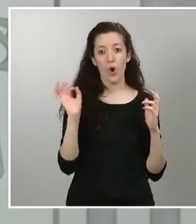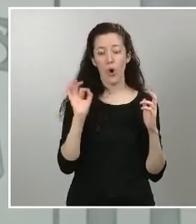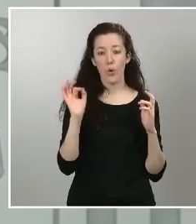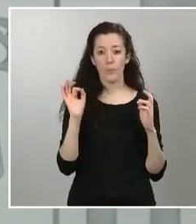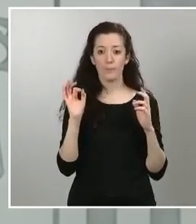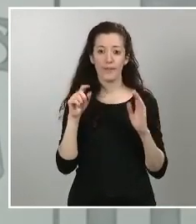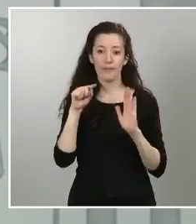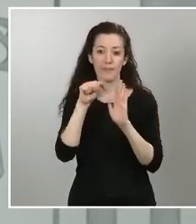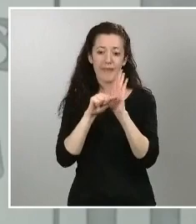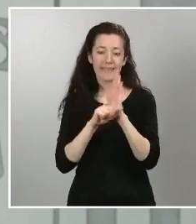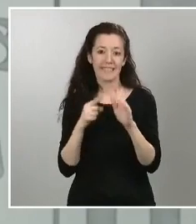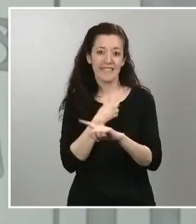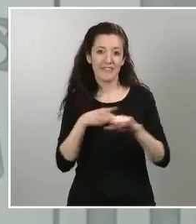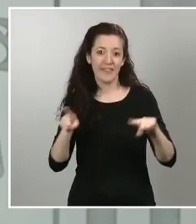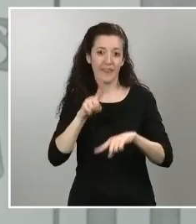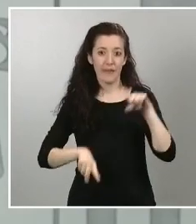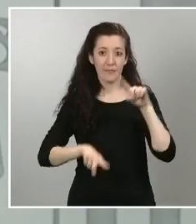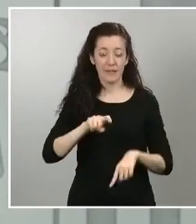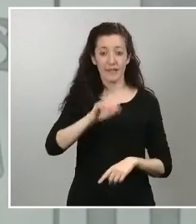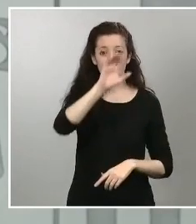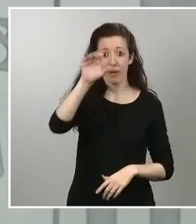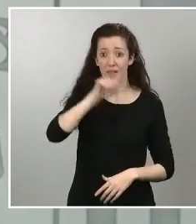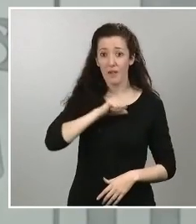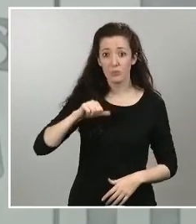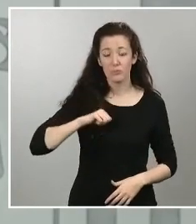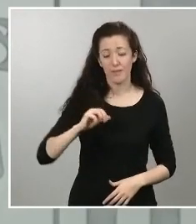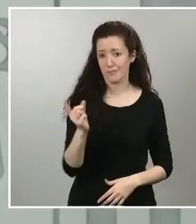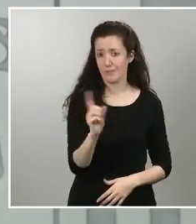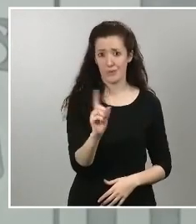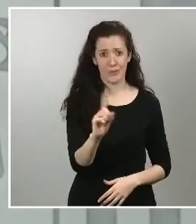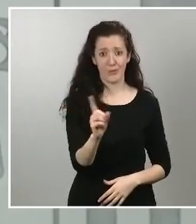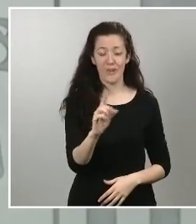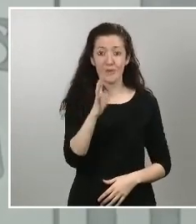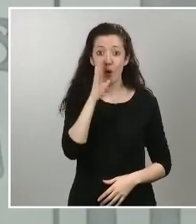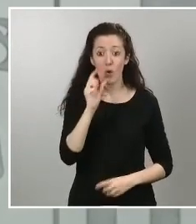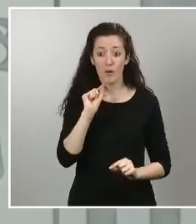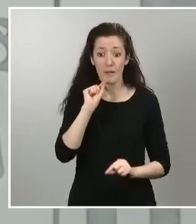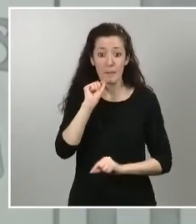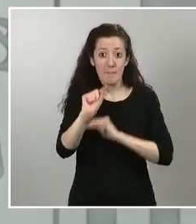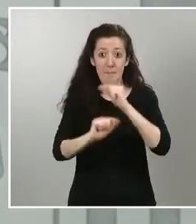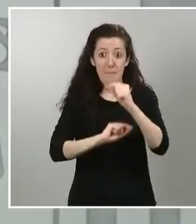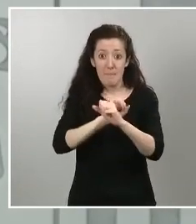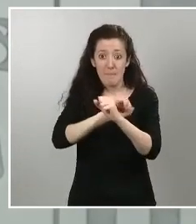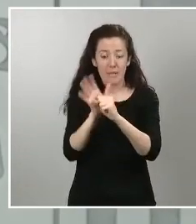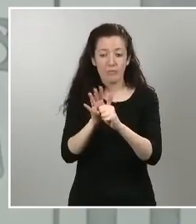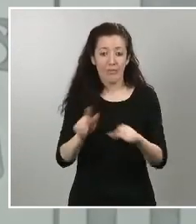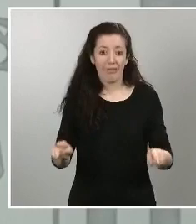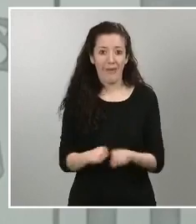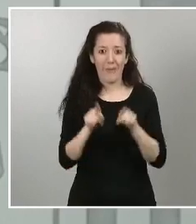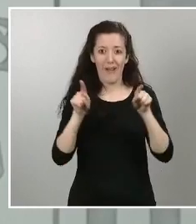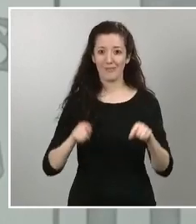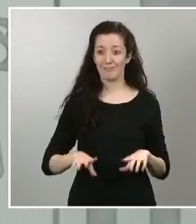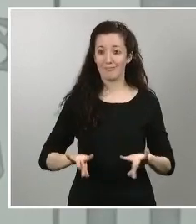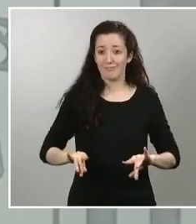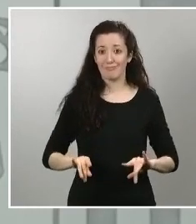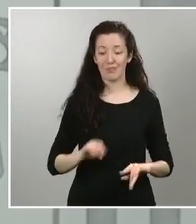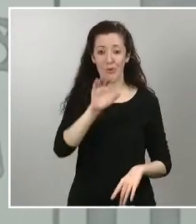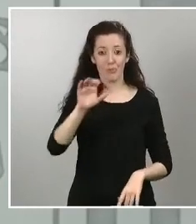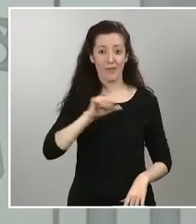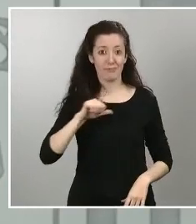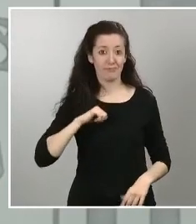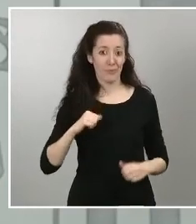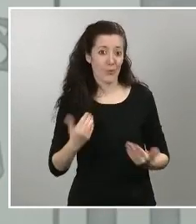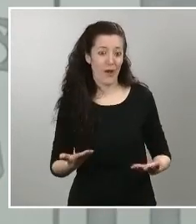desde todas estas semanas el virus no entiende de fronteras no entiende de ideologías no entiende de estatus económicos a